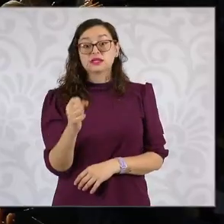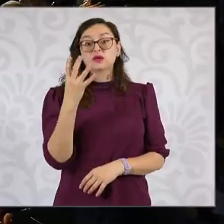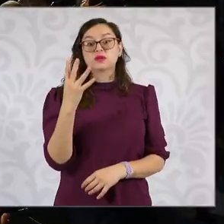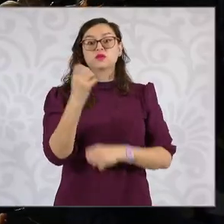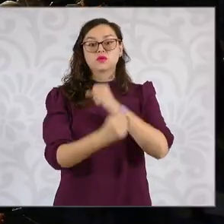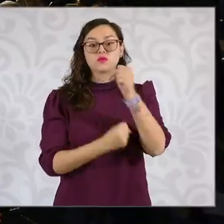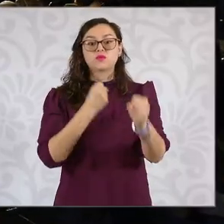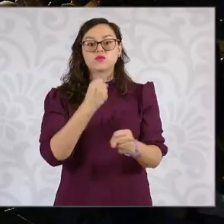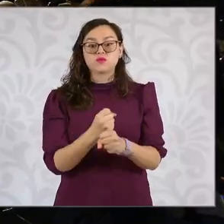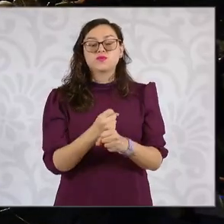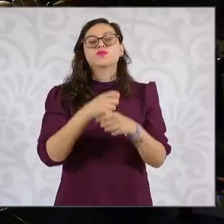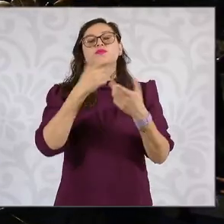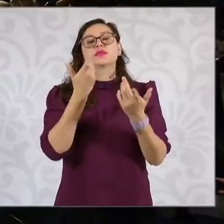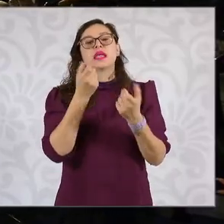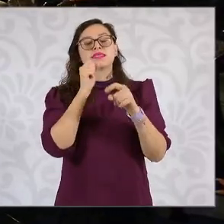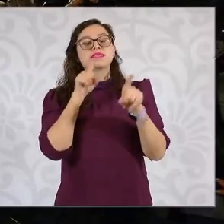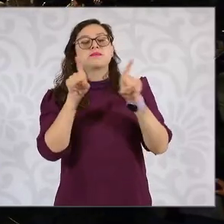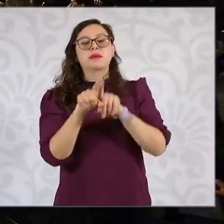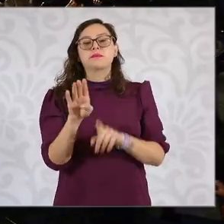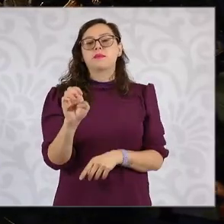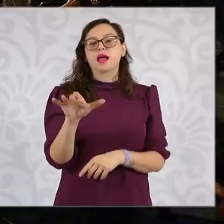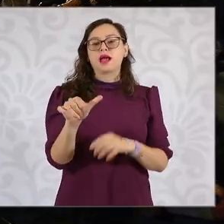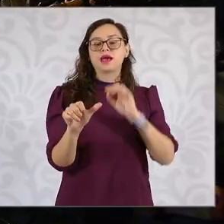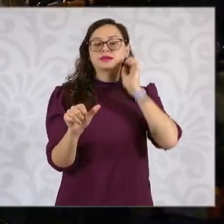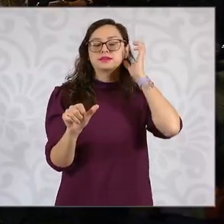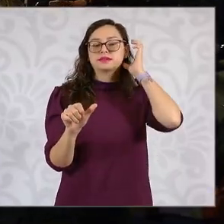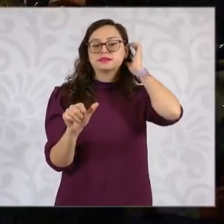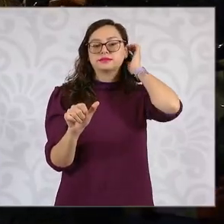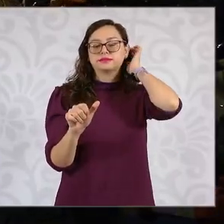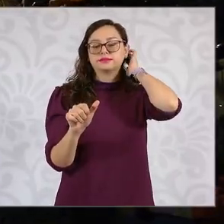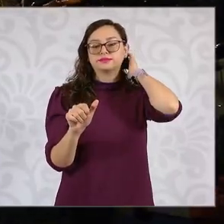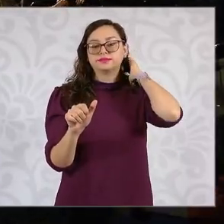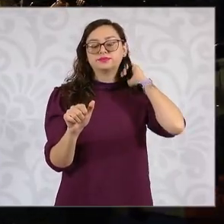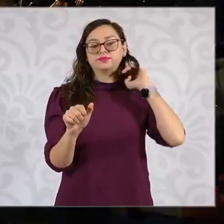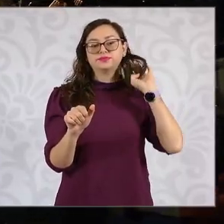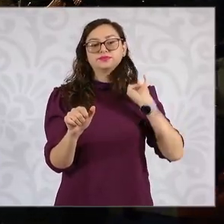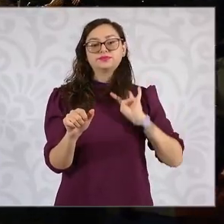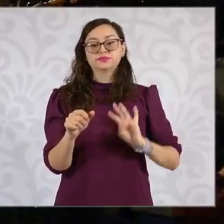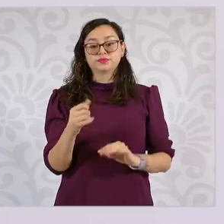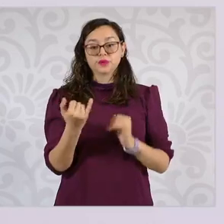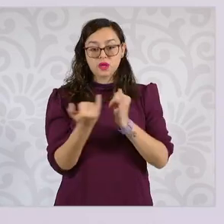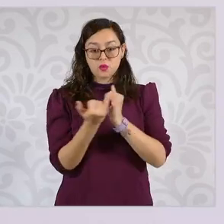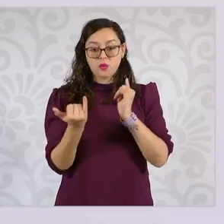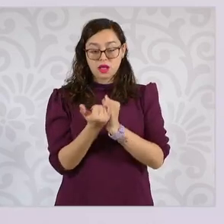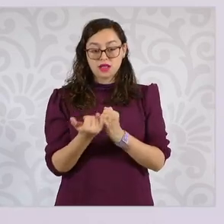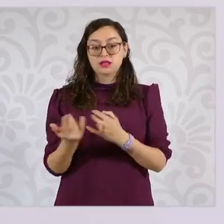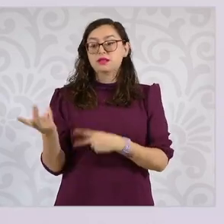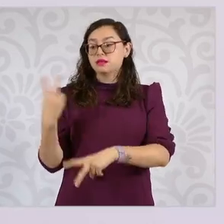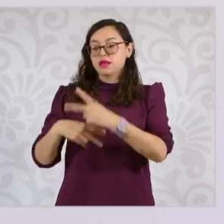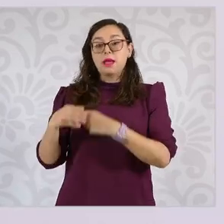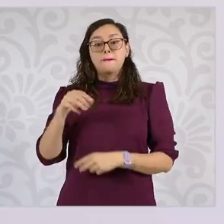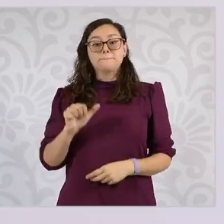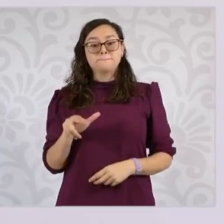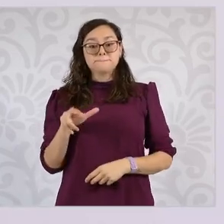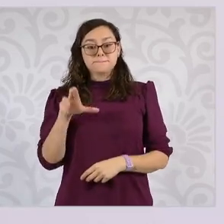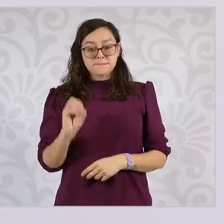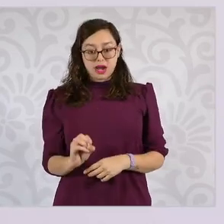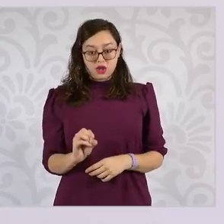Y también Mario nos va a presentar, quedamos el día de hoy, el tema de